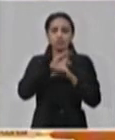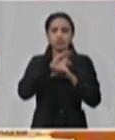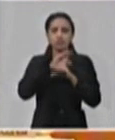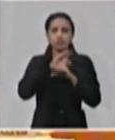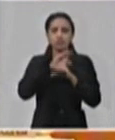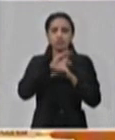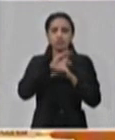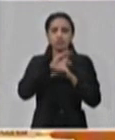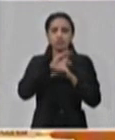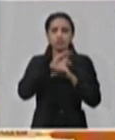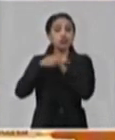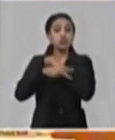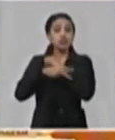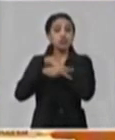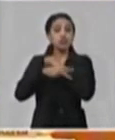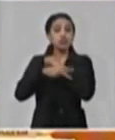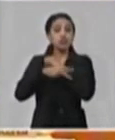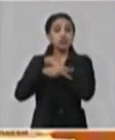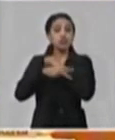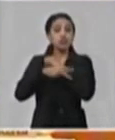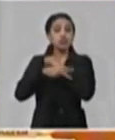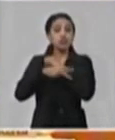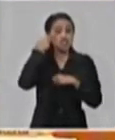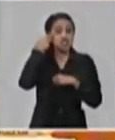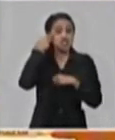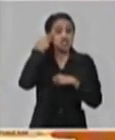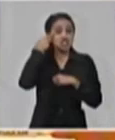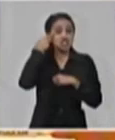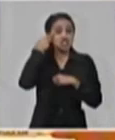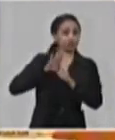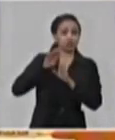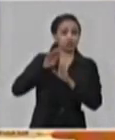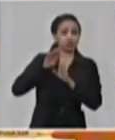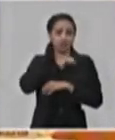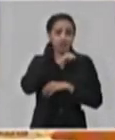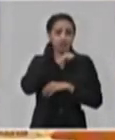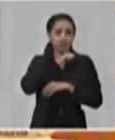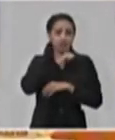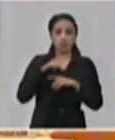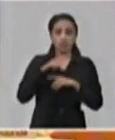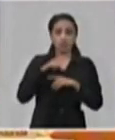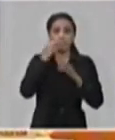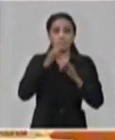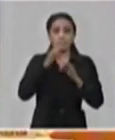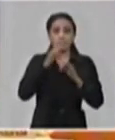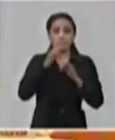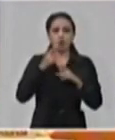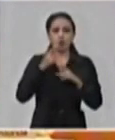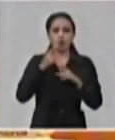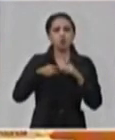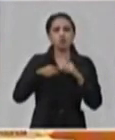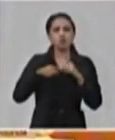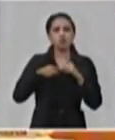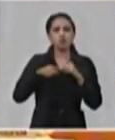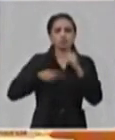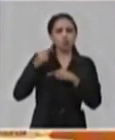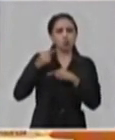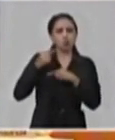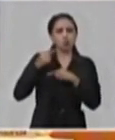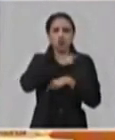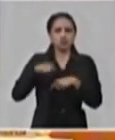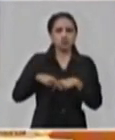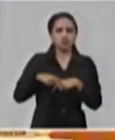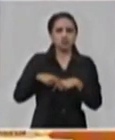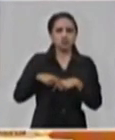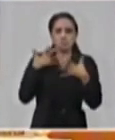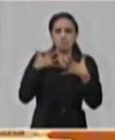muchos países a los ciudadanos chinos, hasta llegar al punto de actitudes racistas, xenofóbicas,